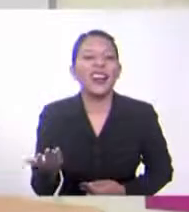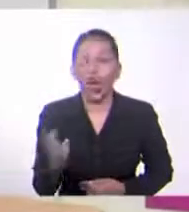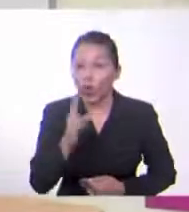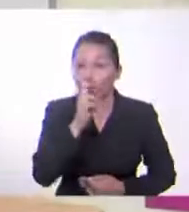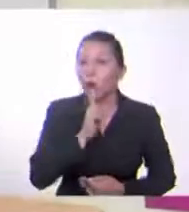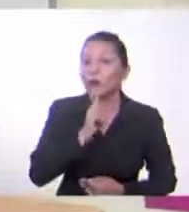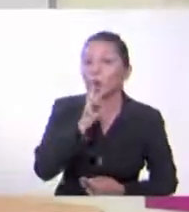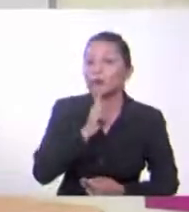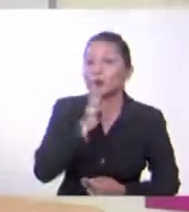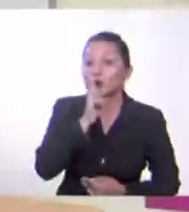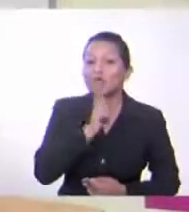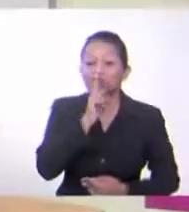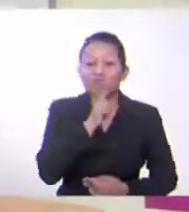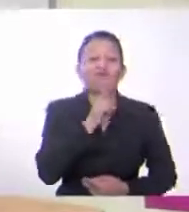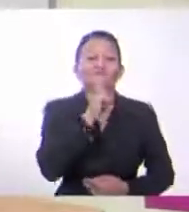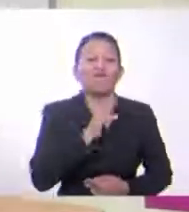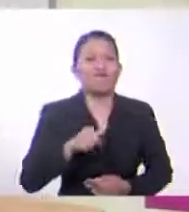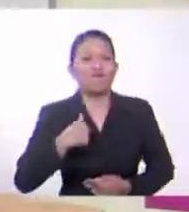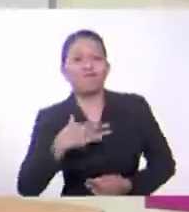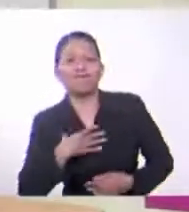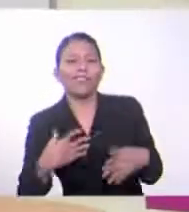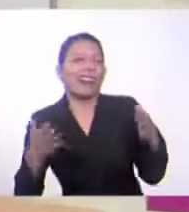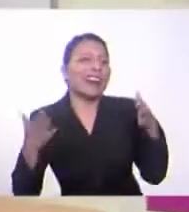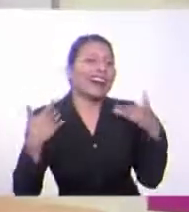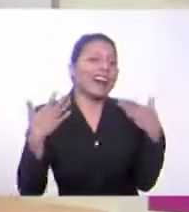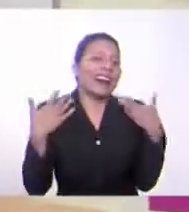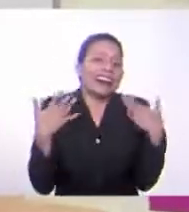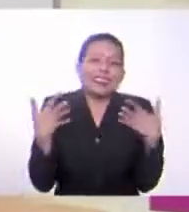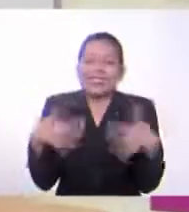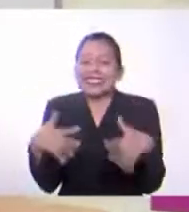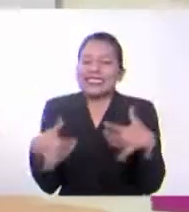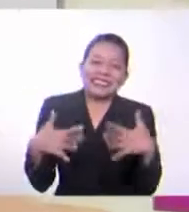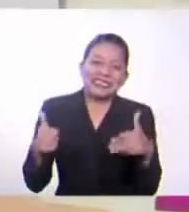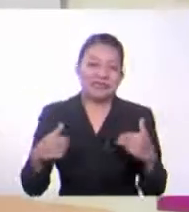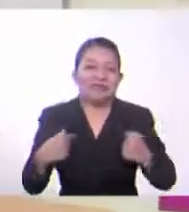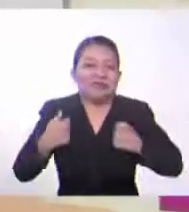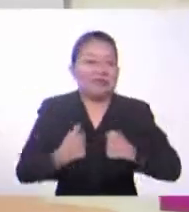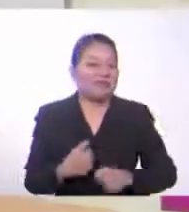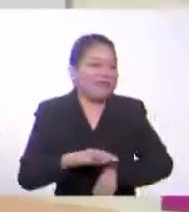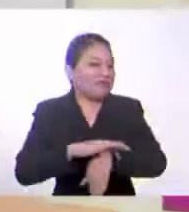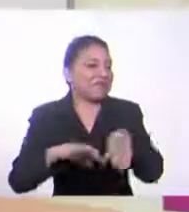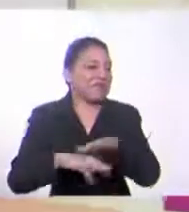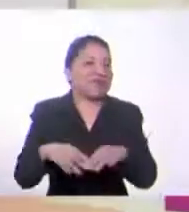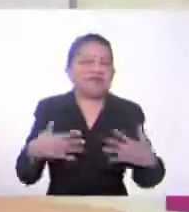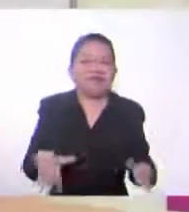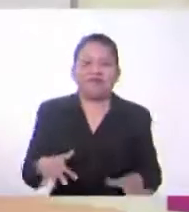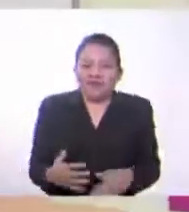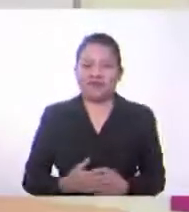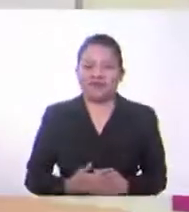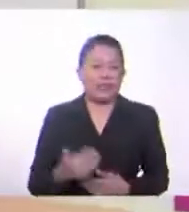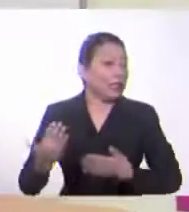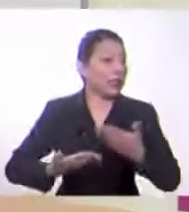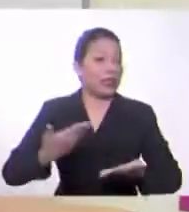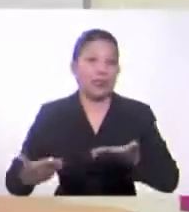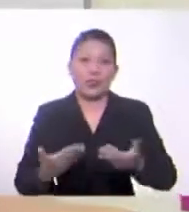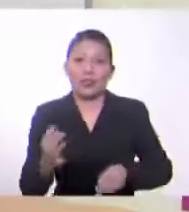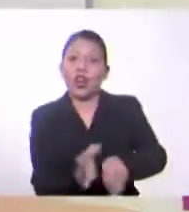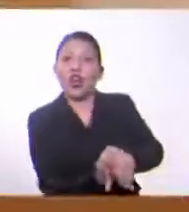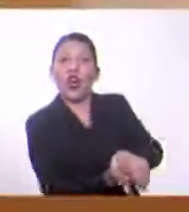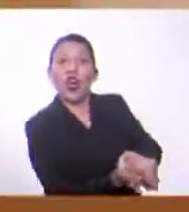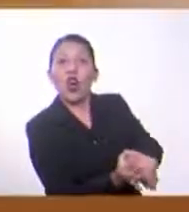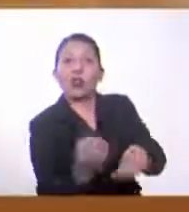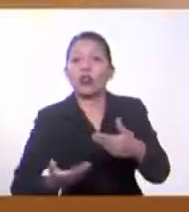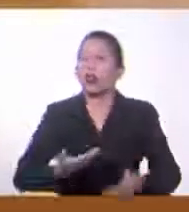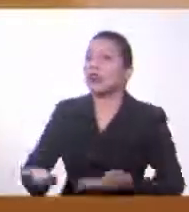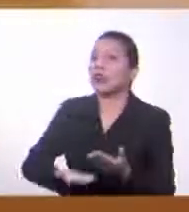Honduras, es mi estilo, siento el calorcito, aunque ando aquí con chaqueta y con todo, pero hoy sí. Relojes, los relojes